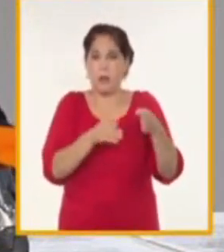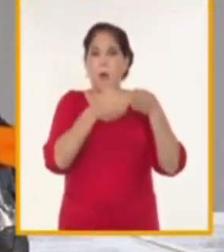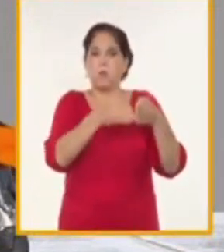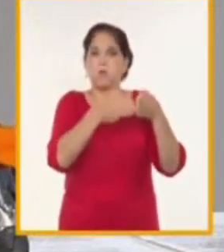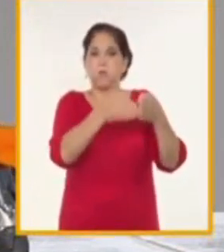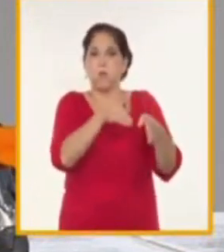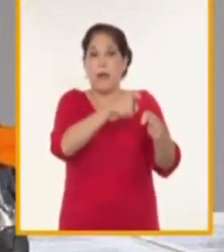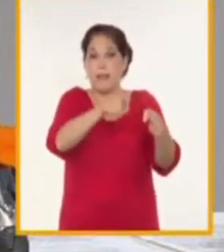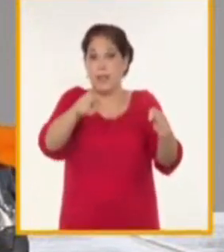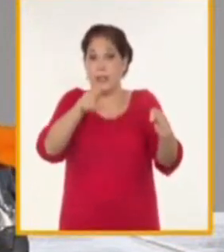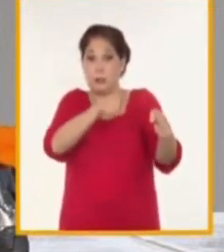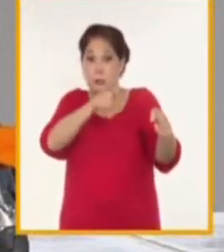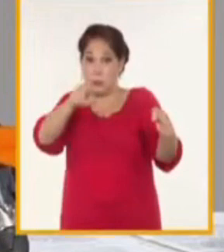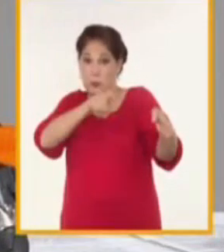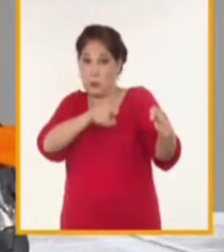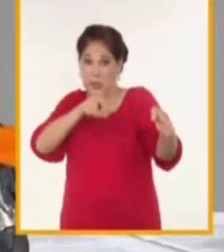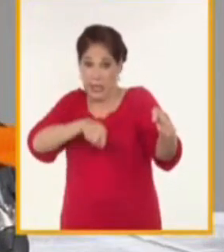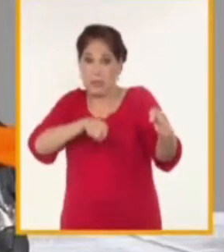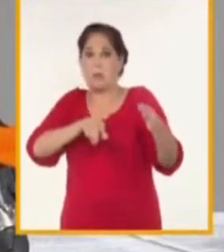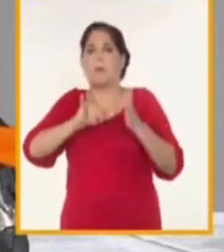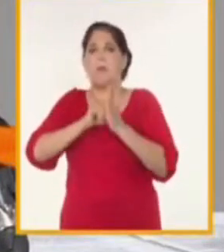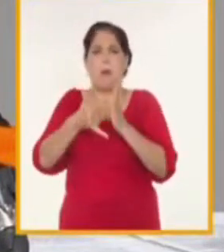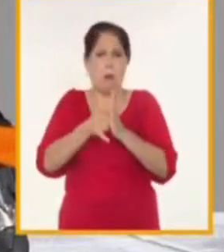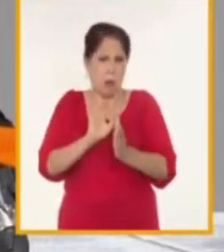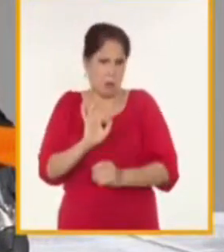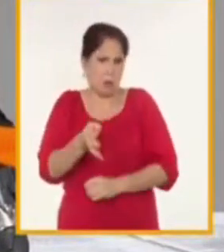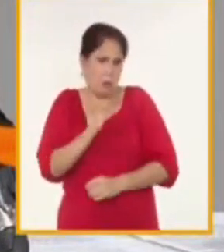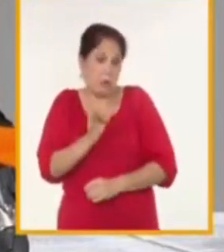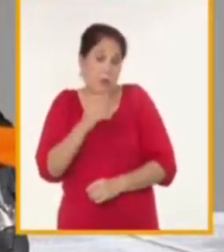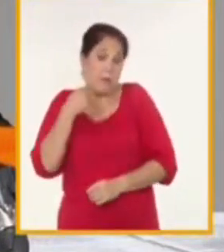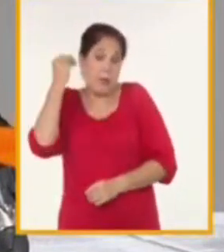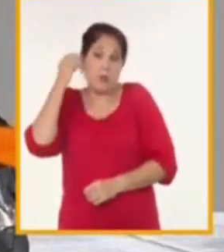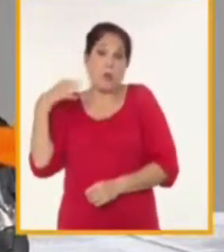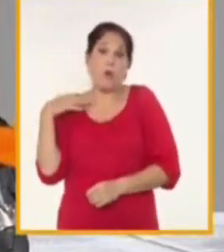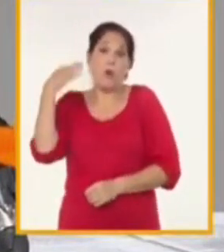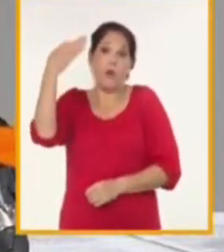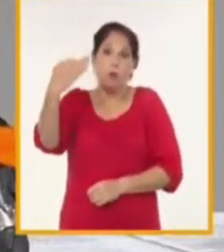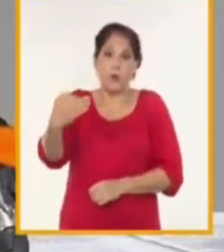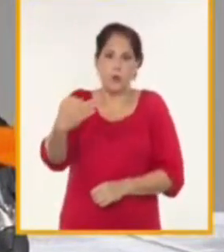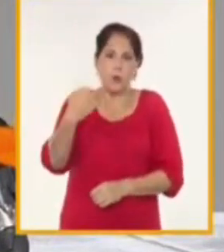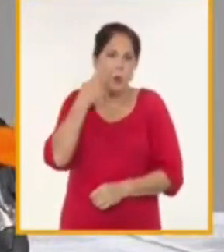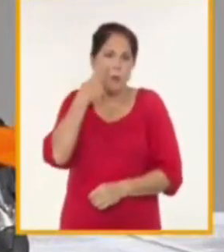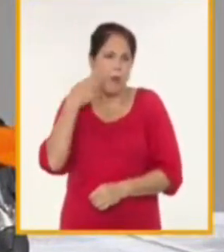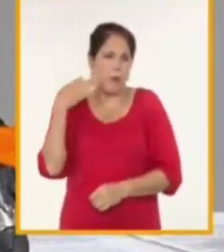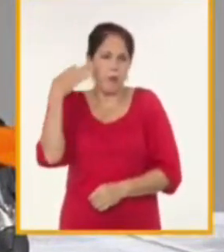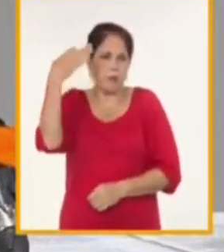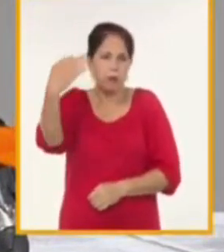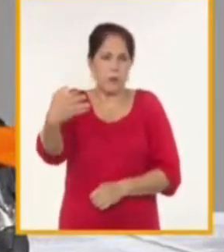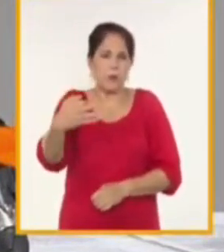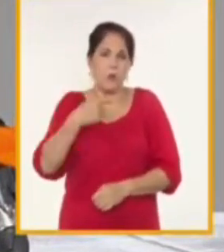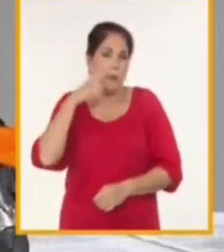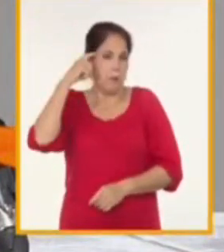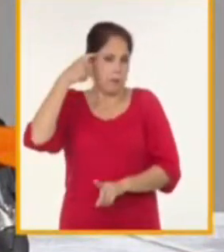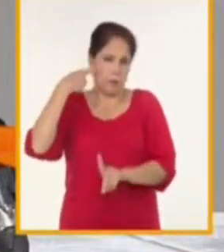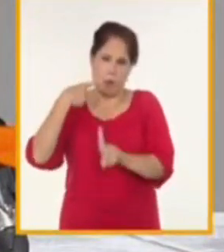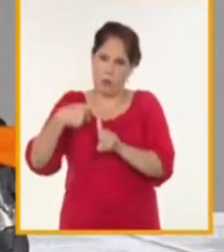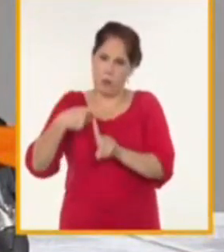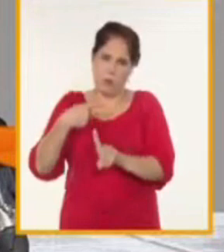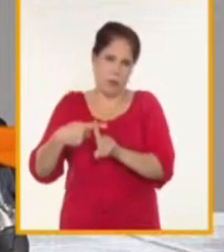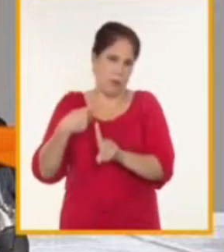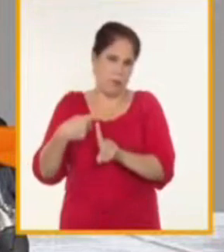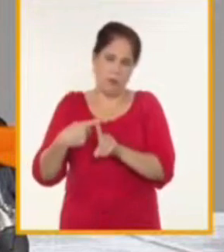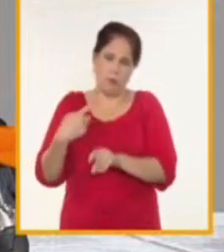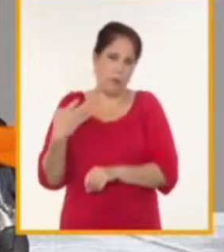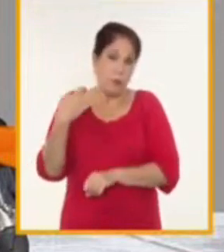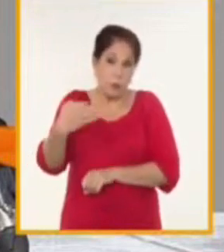mantienen y apuestan por este proyecto de futuro vemos optimista el